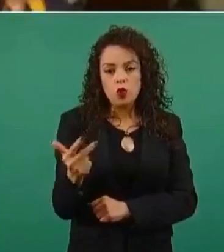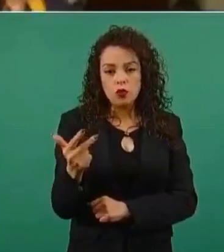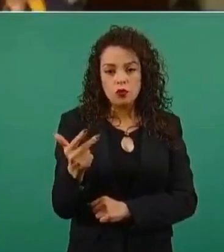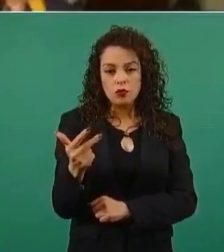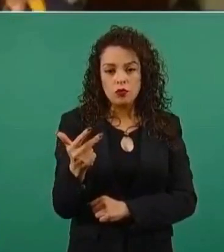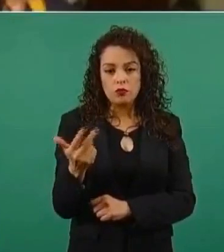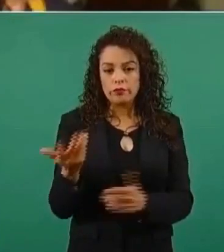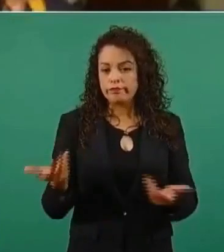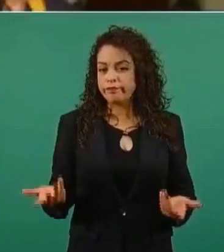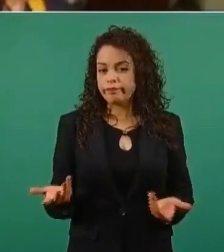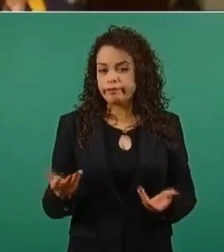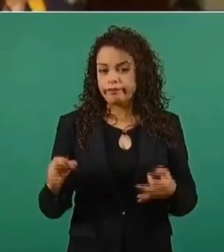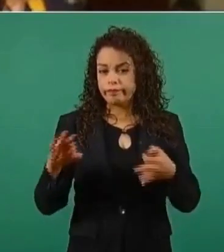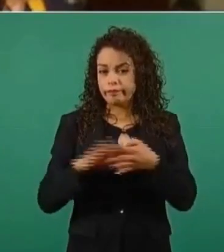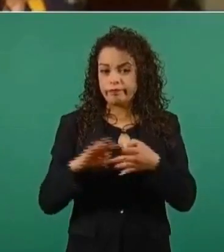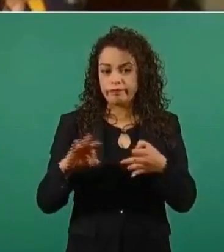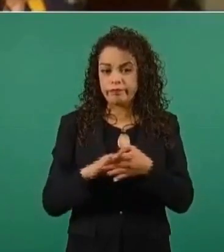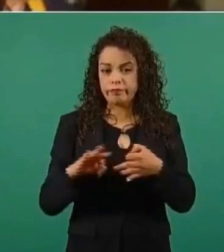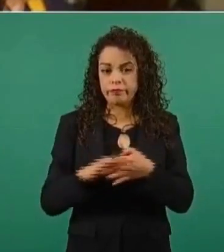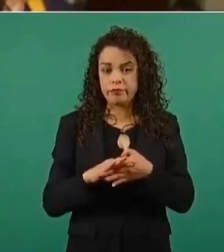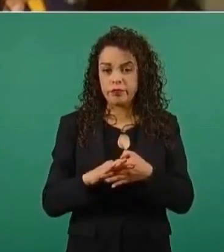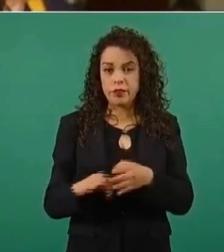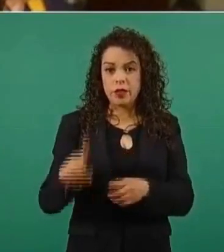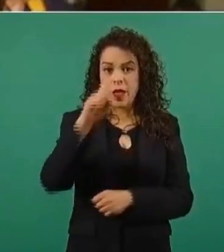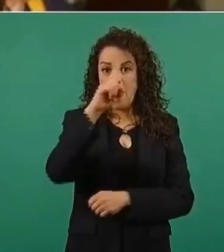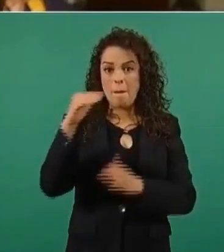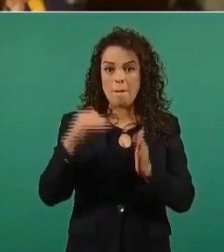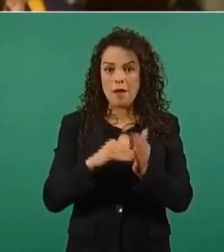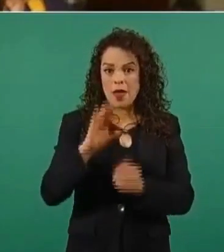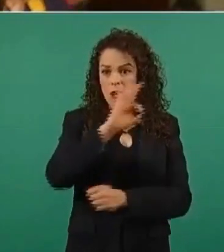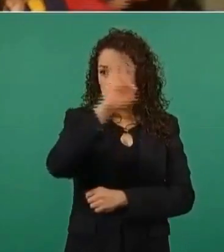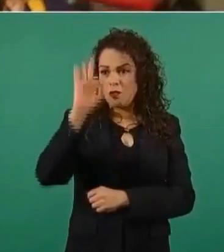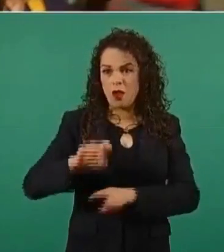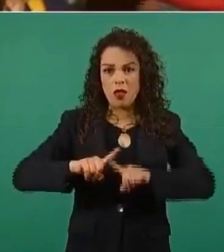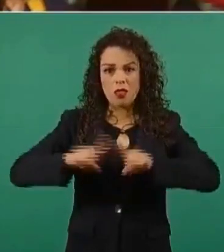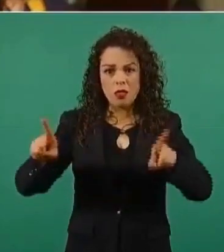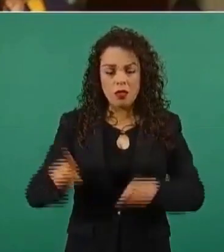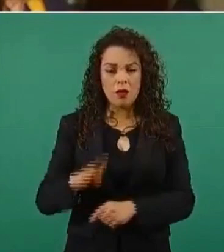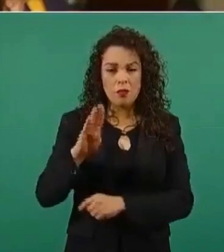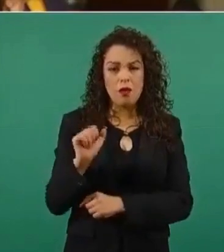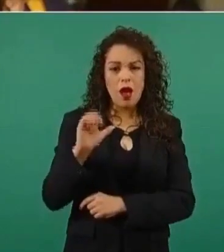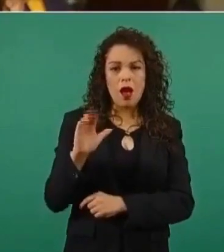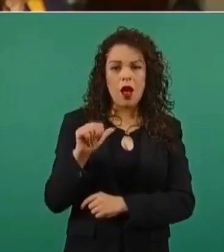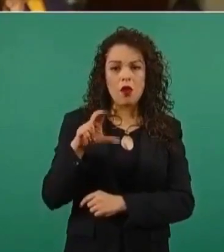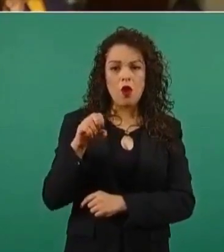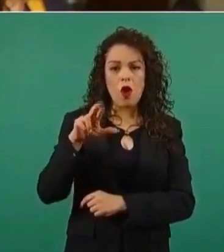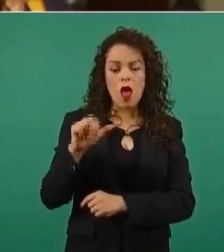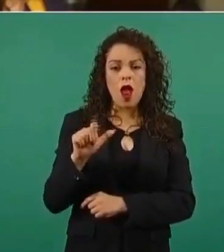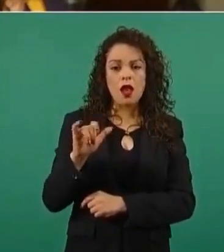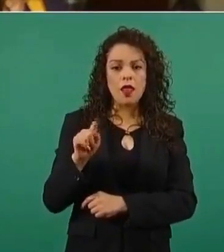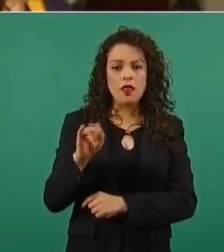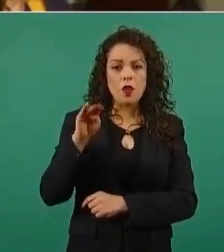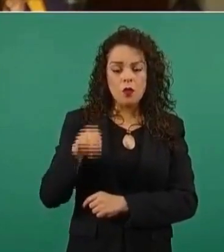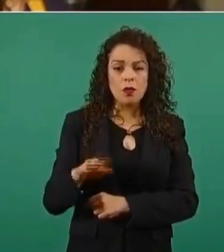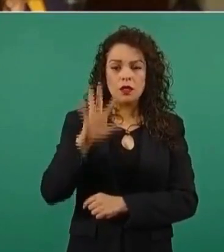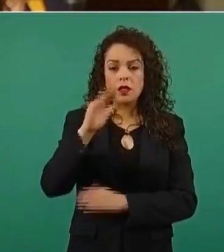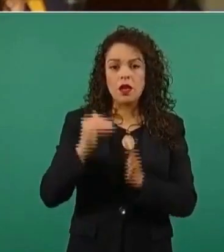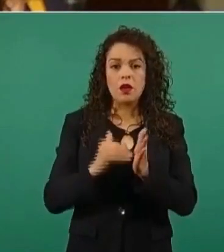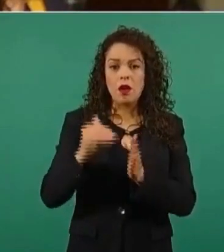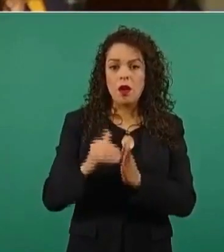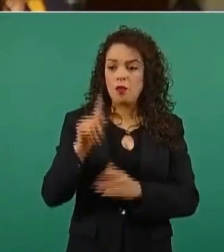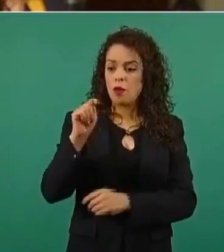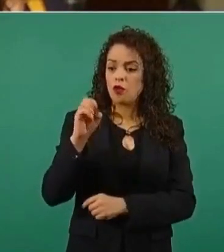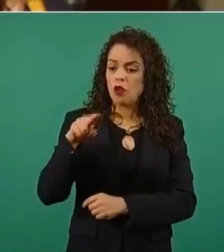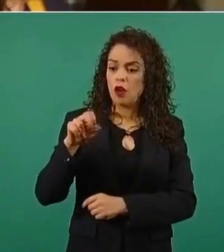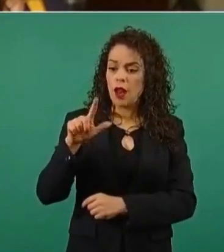el mil por ciento de diferencia, Bacanora Litium, cinco millones de toneladas, es decir,